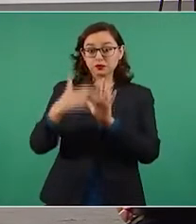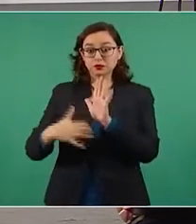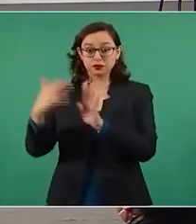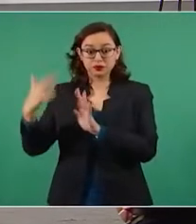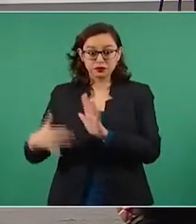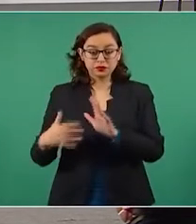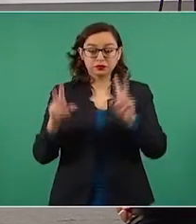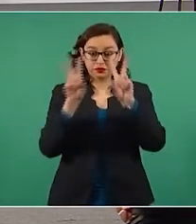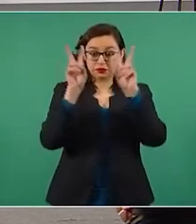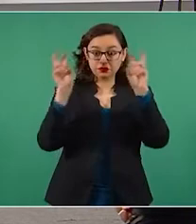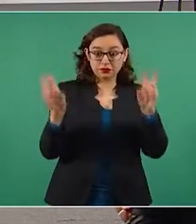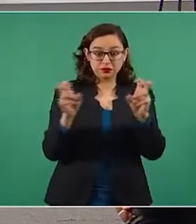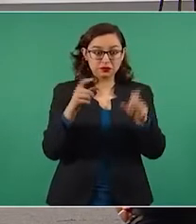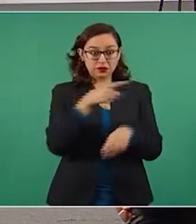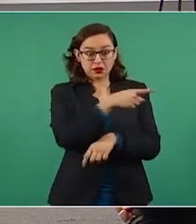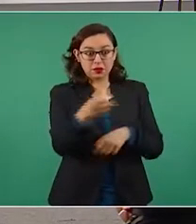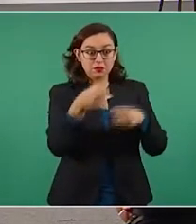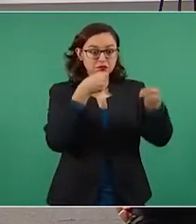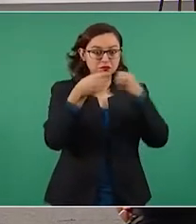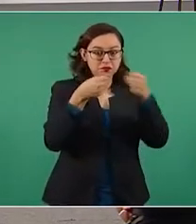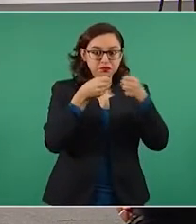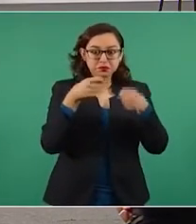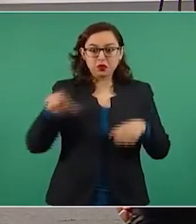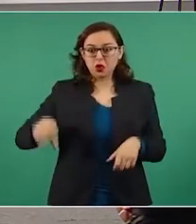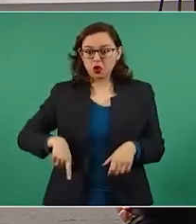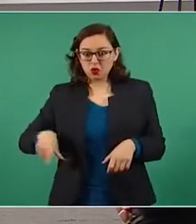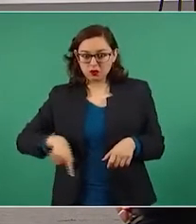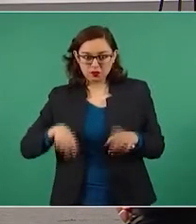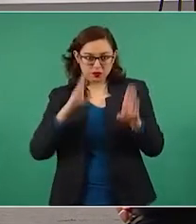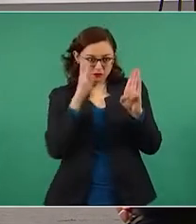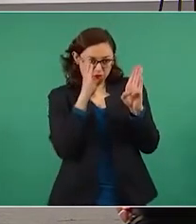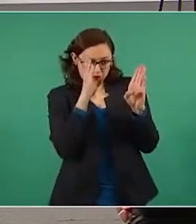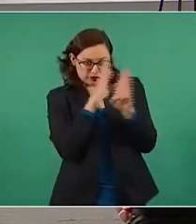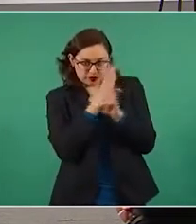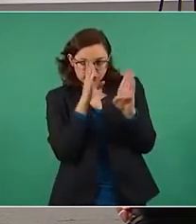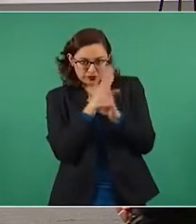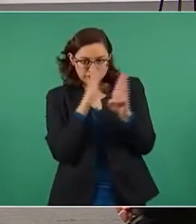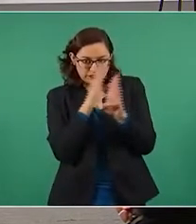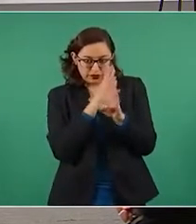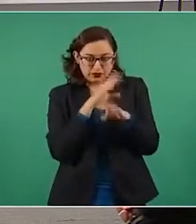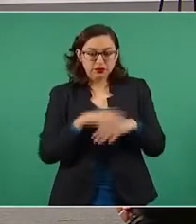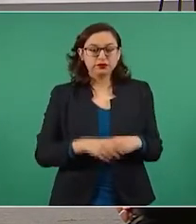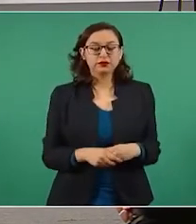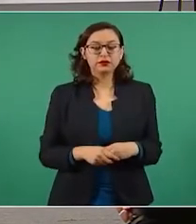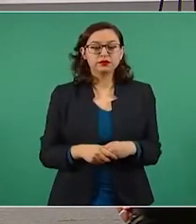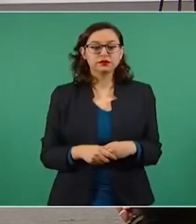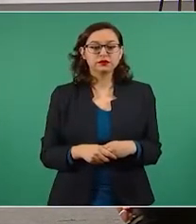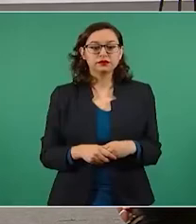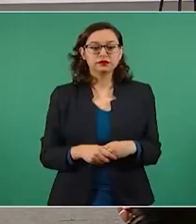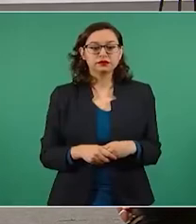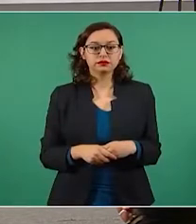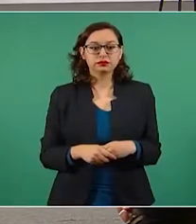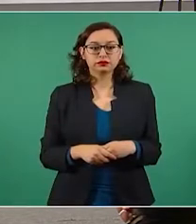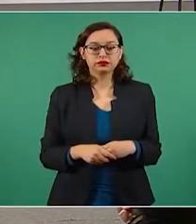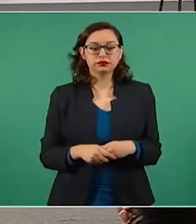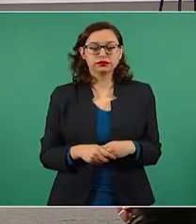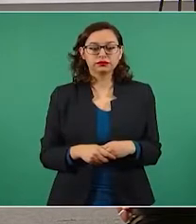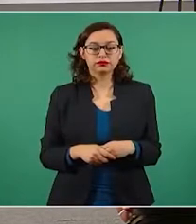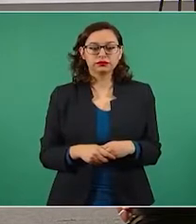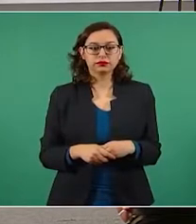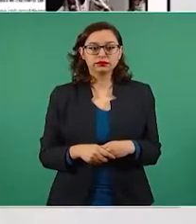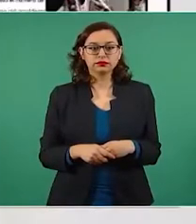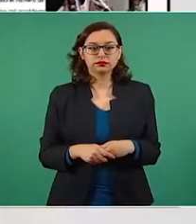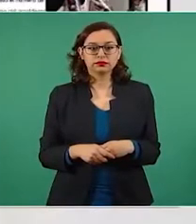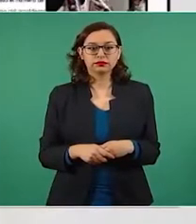Espionaje a periodistas, a este le pusimos más sincronizado a las personas que vamos a mencionar en esta nota en especial.